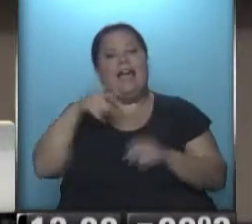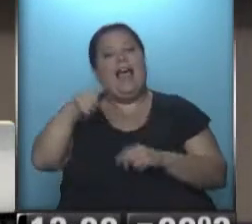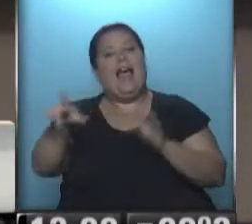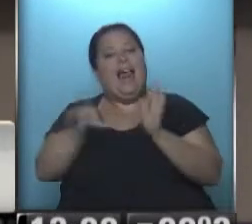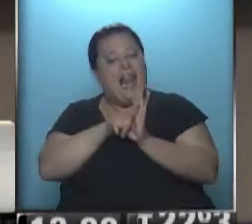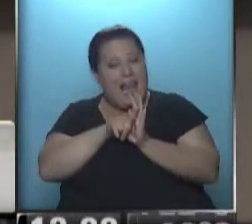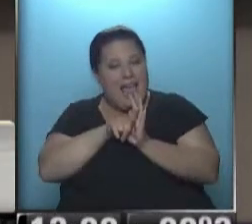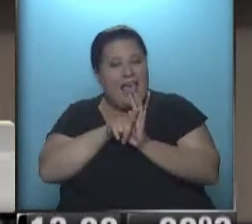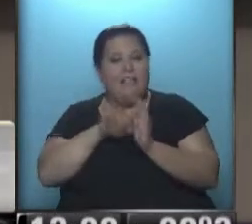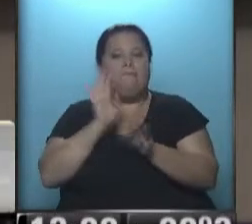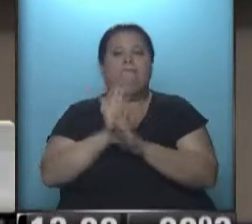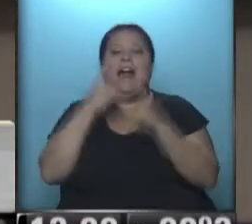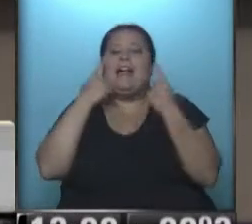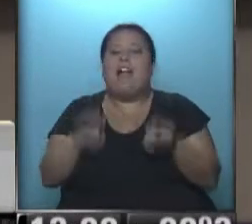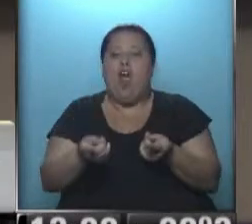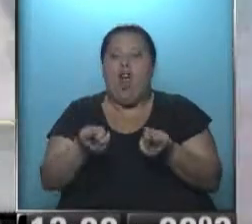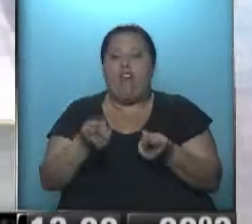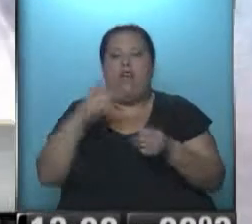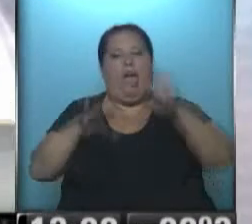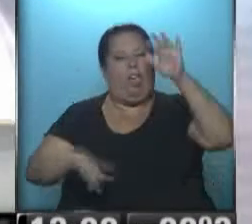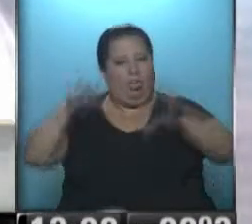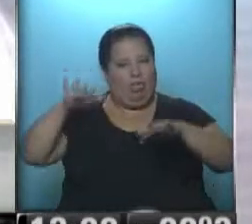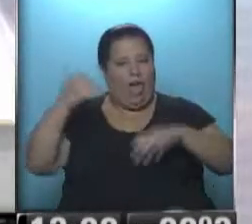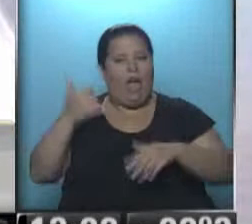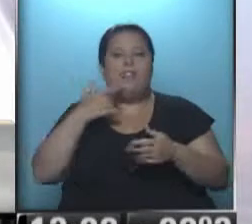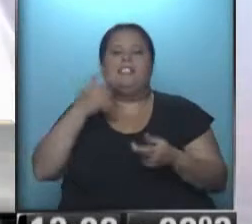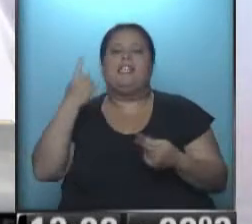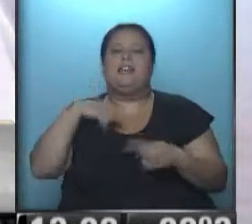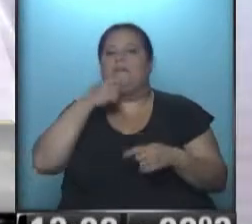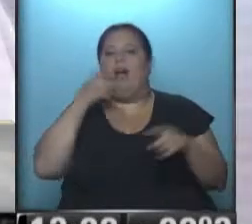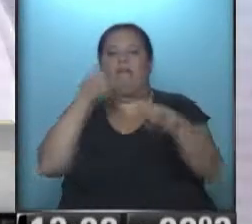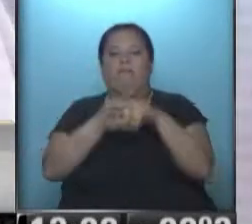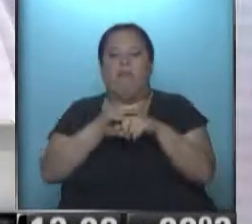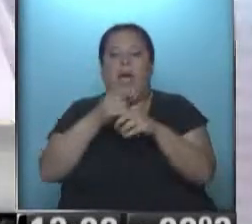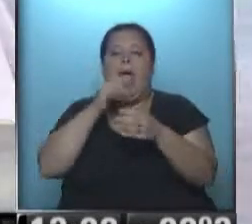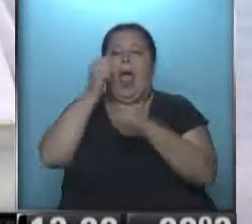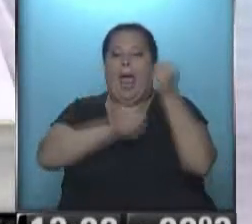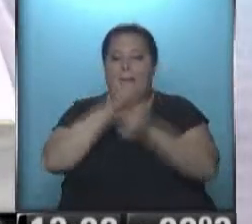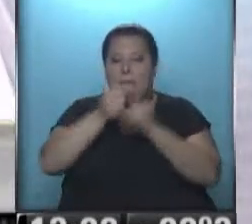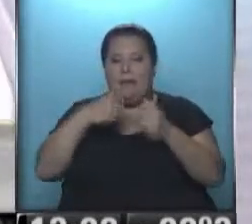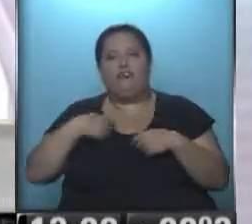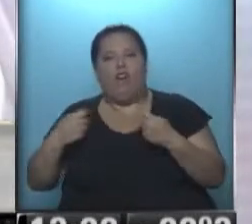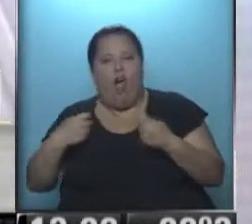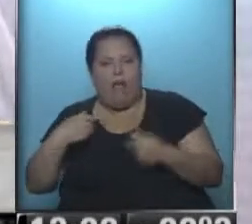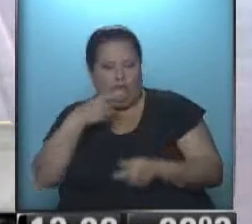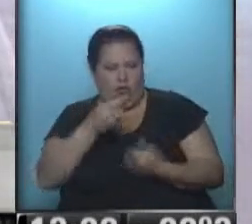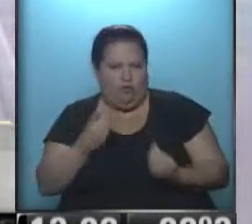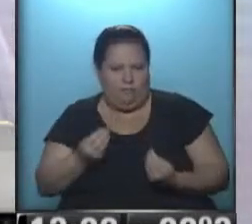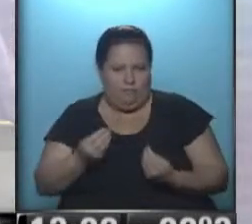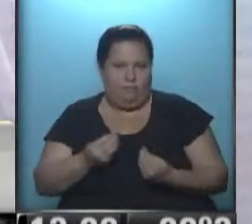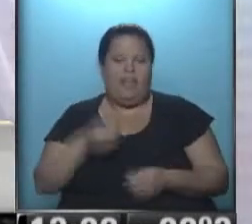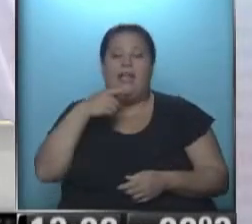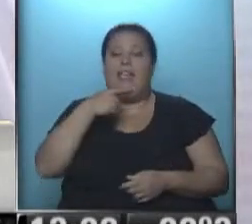ley básicamente lo que reconoce son las desigualdades que existen cuando uno se enfrenta con una empresa en el rol del consumidor. Entonces, ¿qué establece?